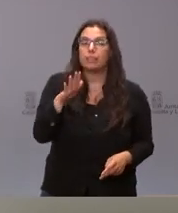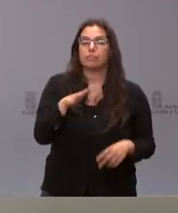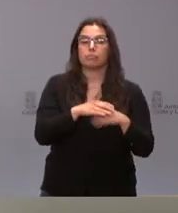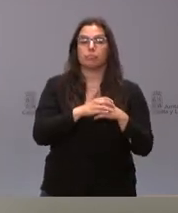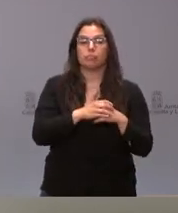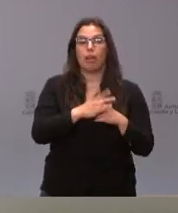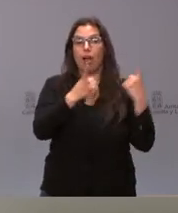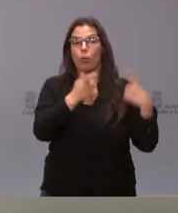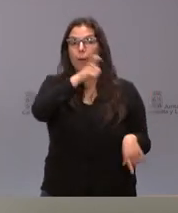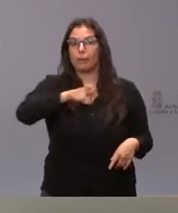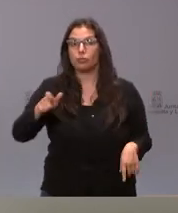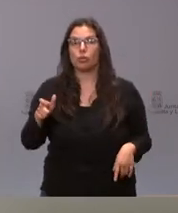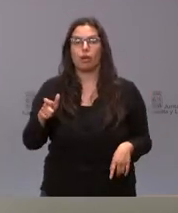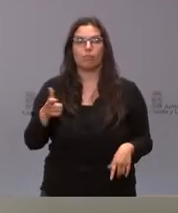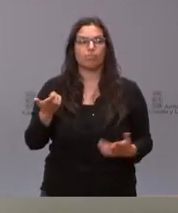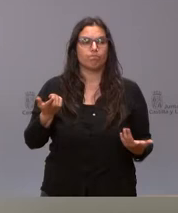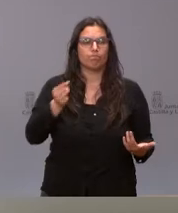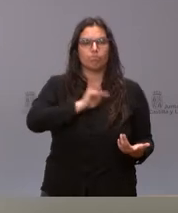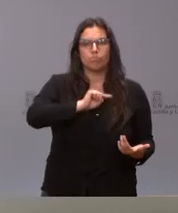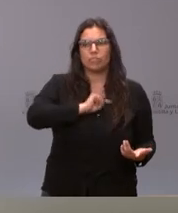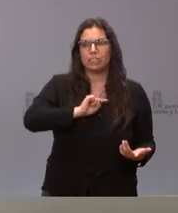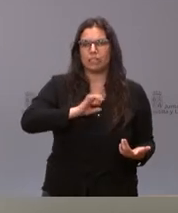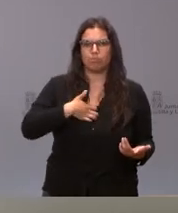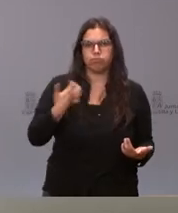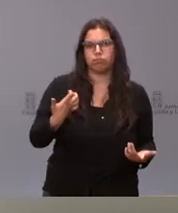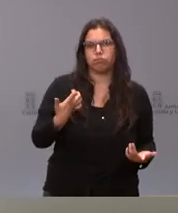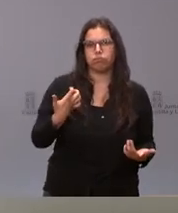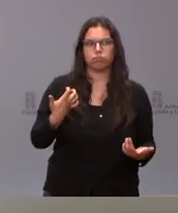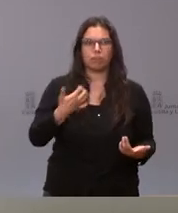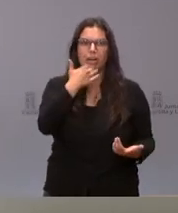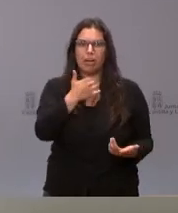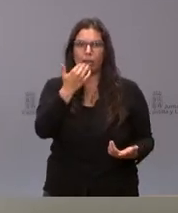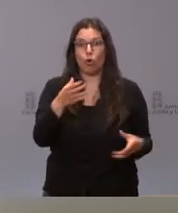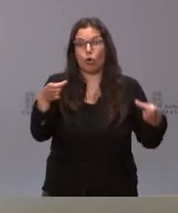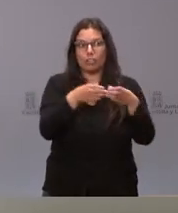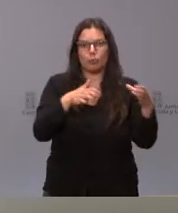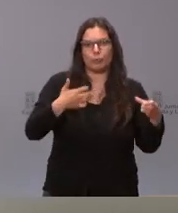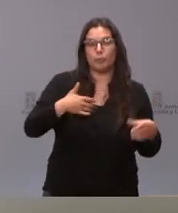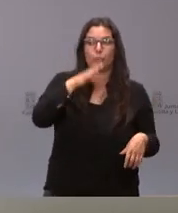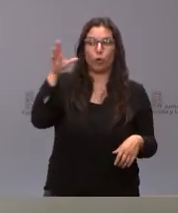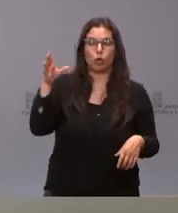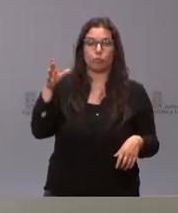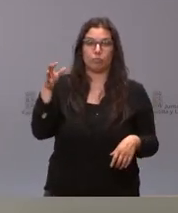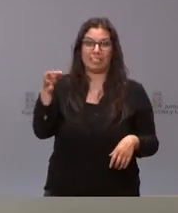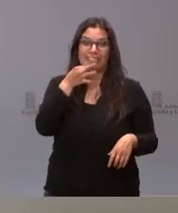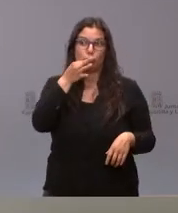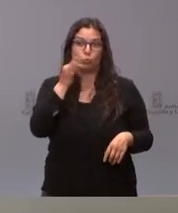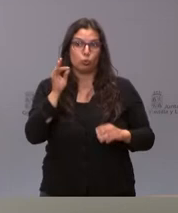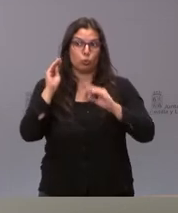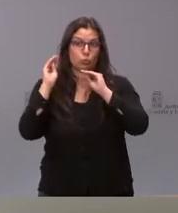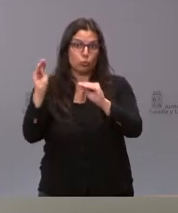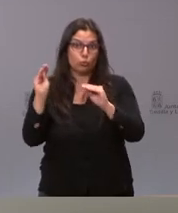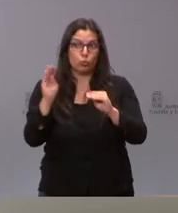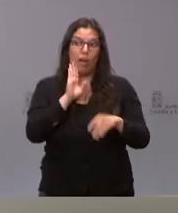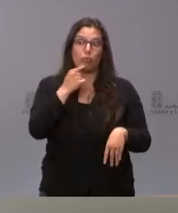persona se hubiera sentido ofendida o molesta o algún colectivo por alguna declaración en el sentido que